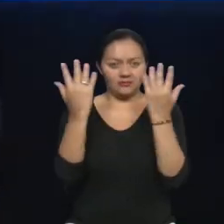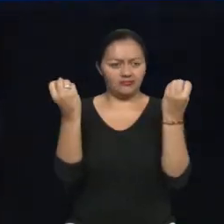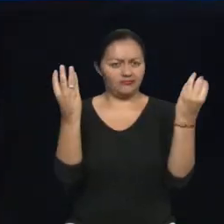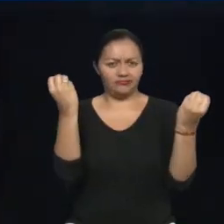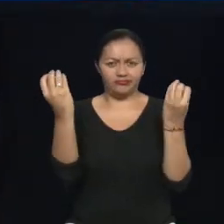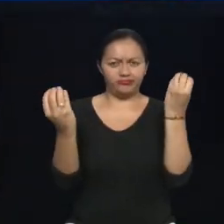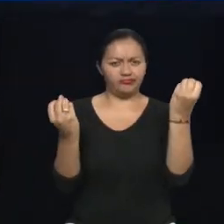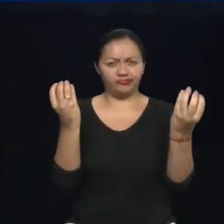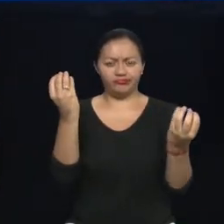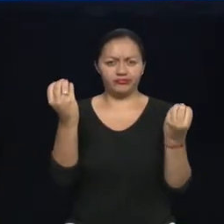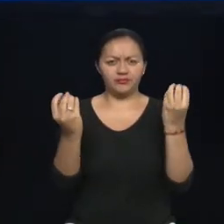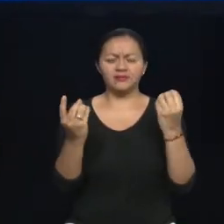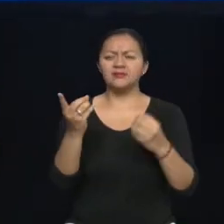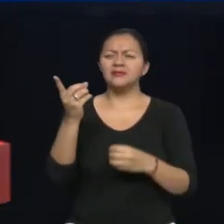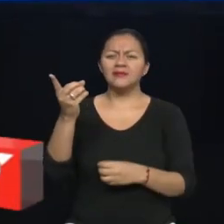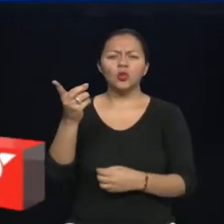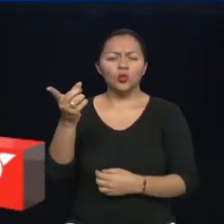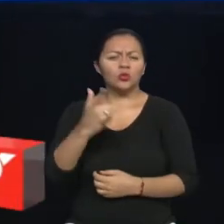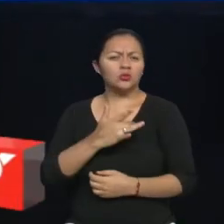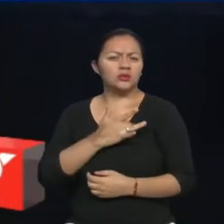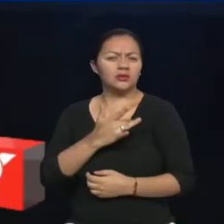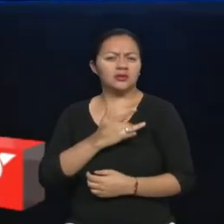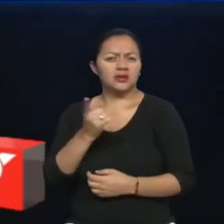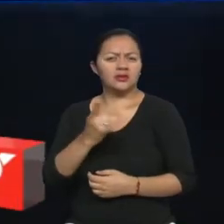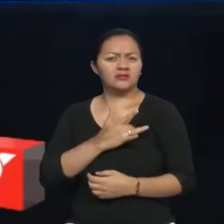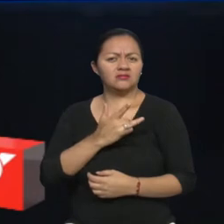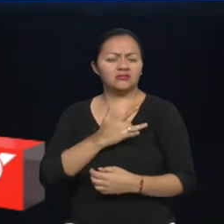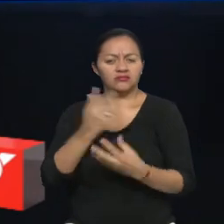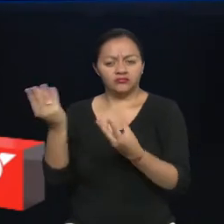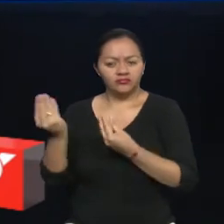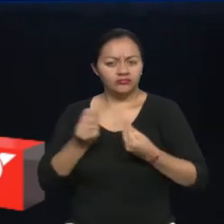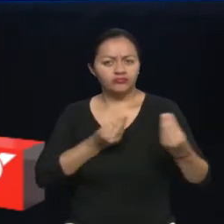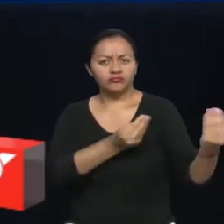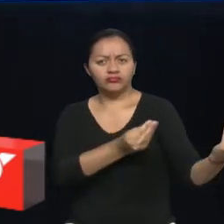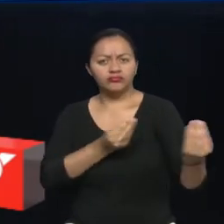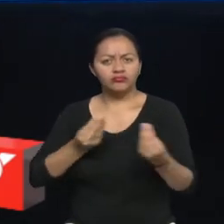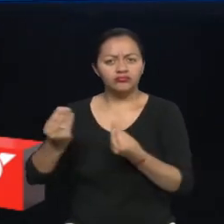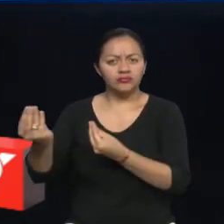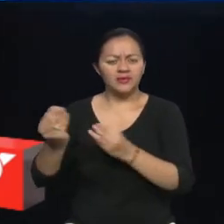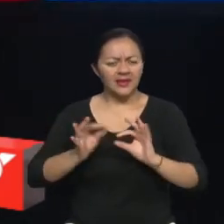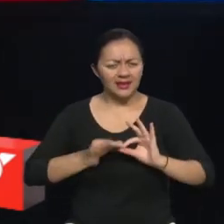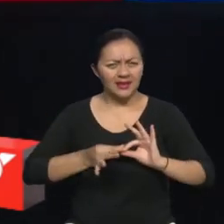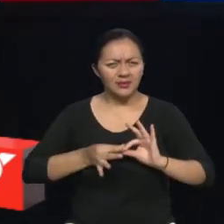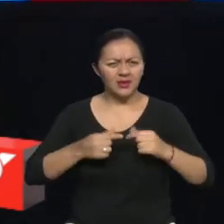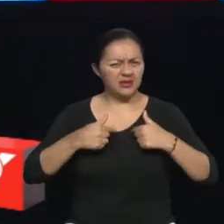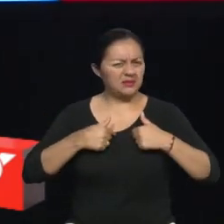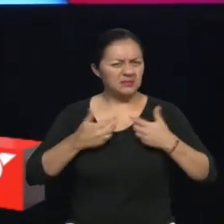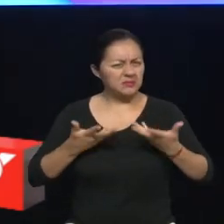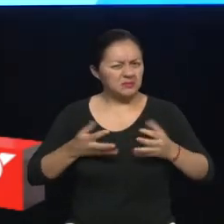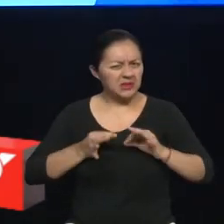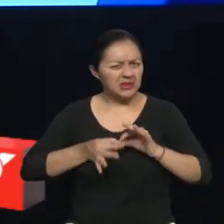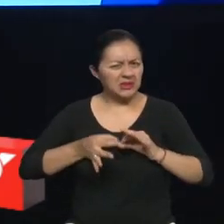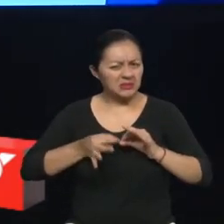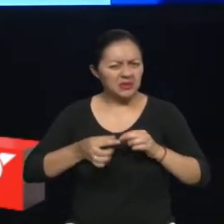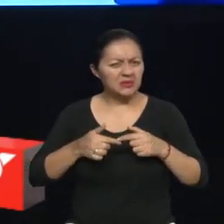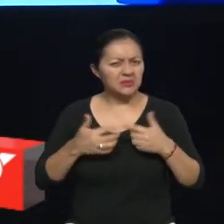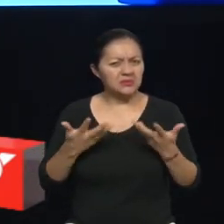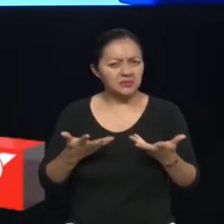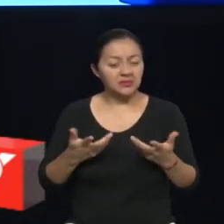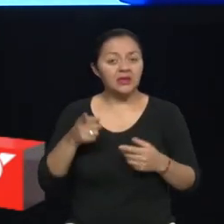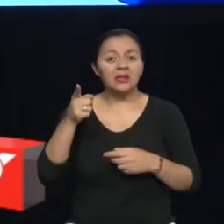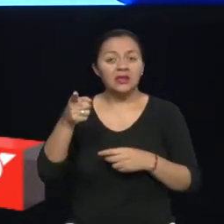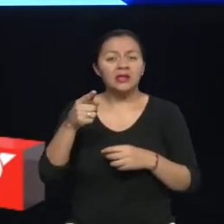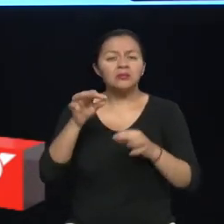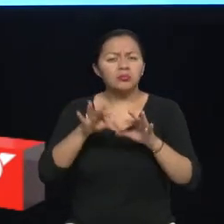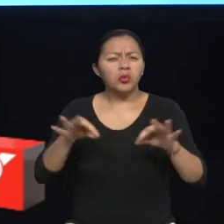¿tú cómo te sientes que una persona transmite esos mensajes? Para ti, ¿qué es lo más importante que ese intérprete de